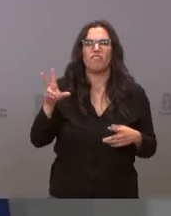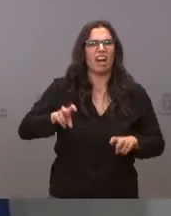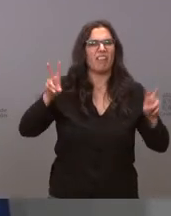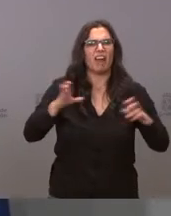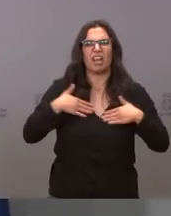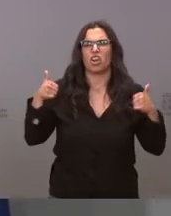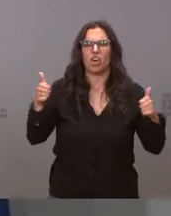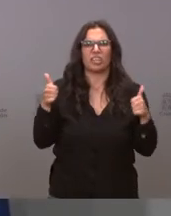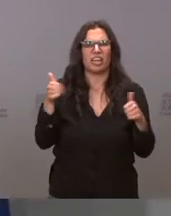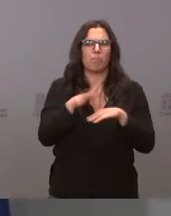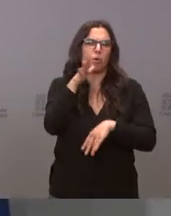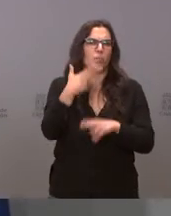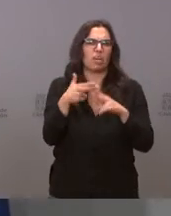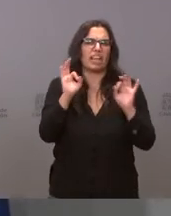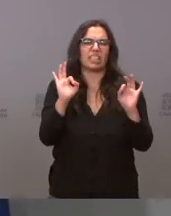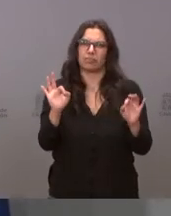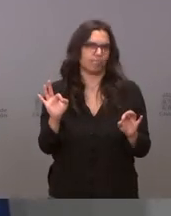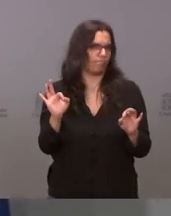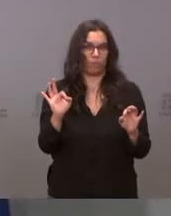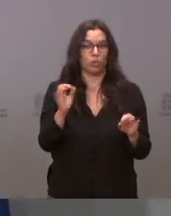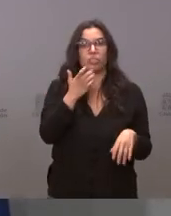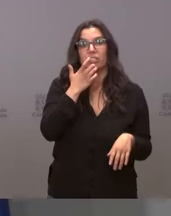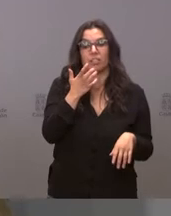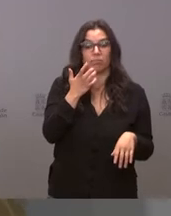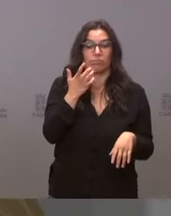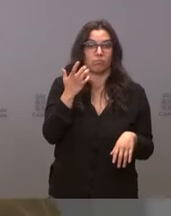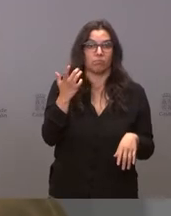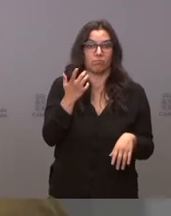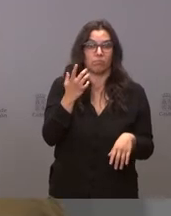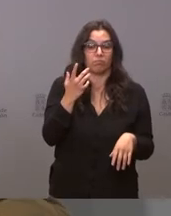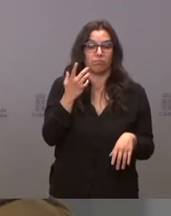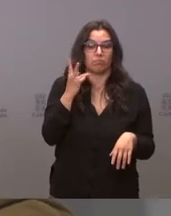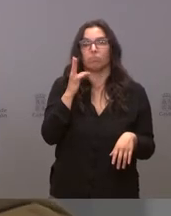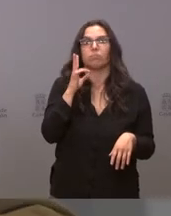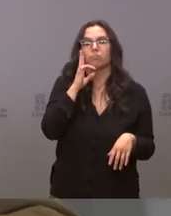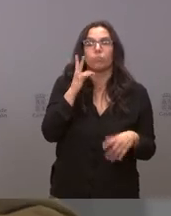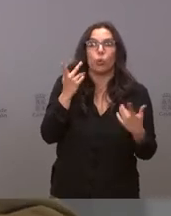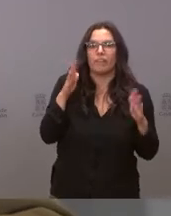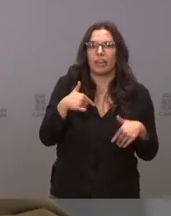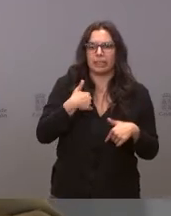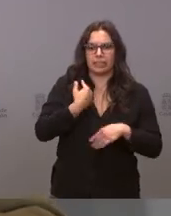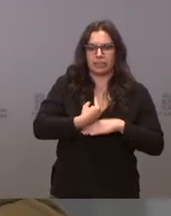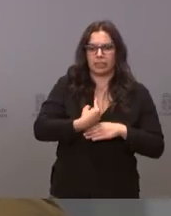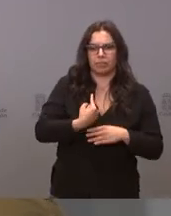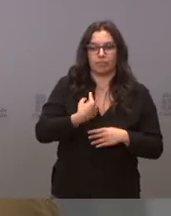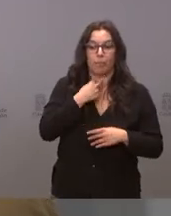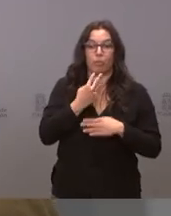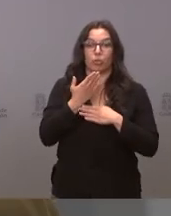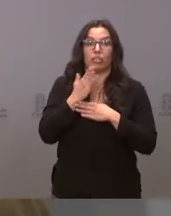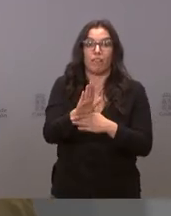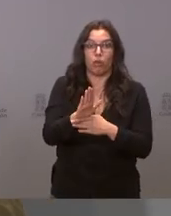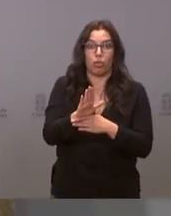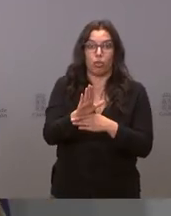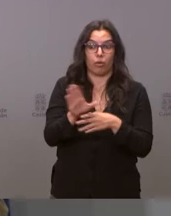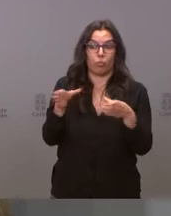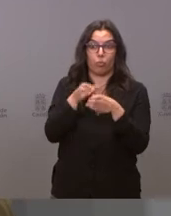en política y si uno se ve en la obligación de hacer de portavoz del